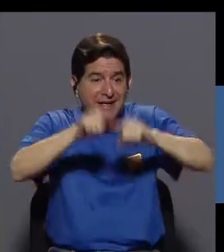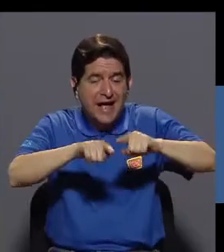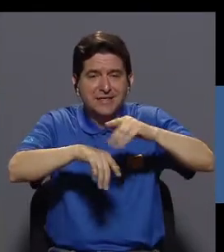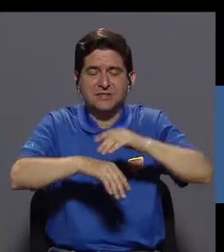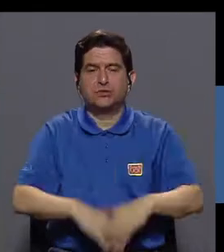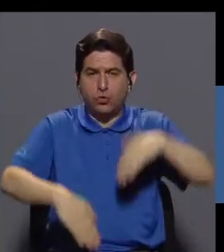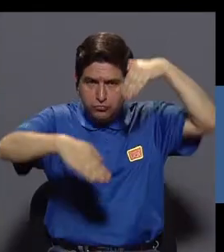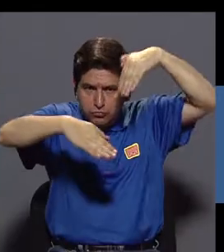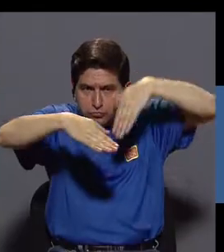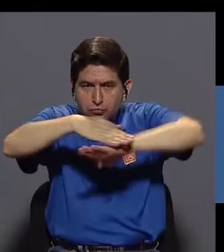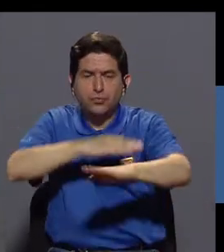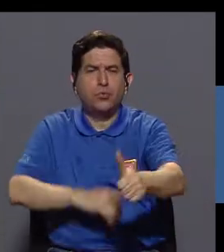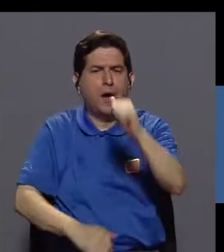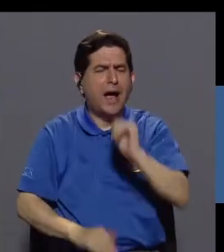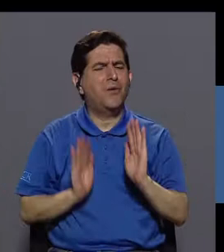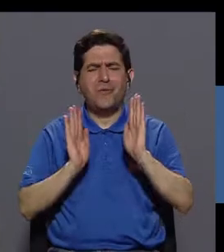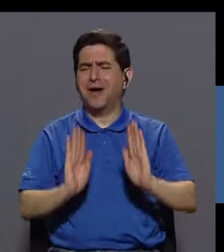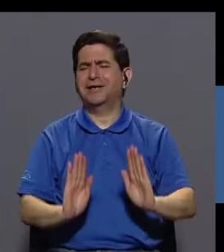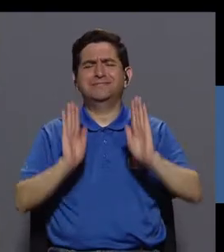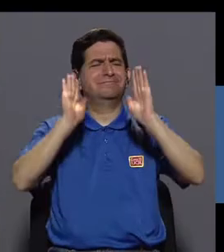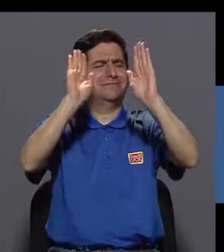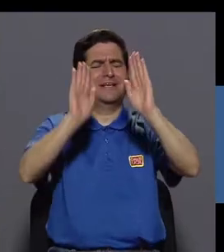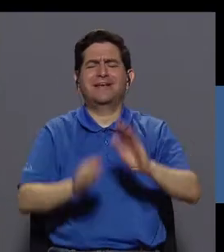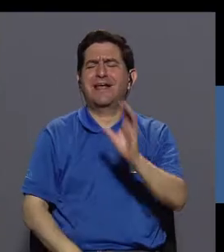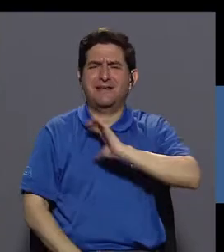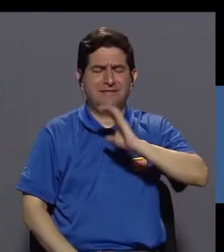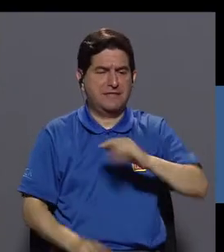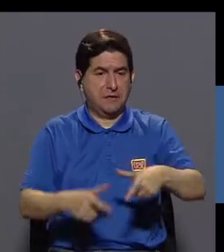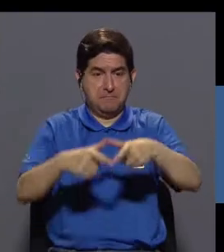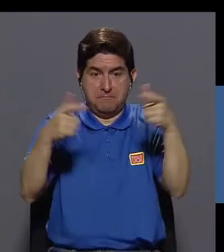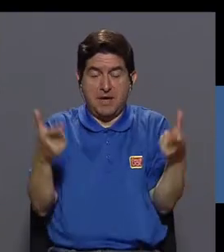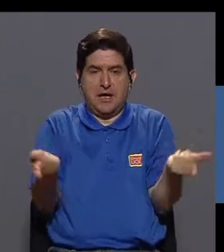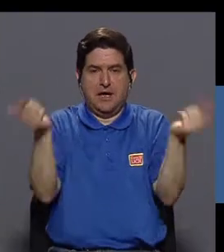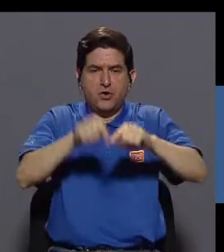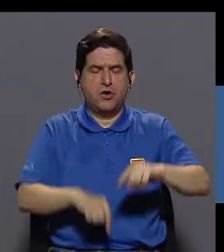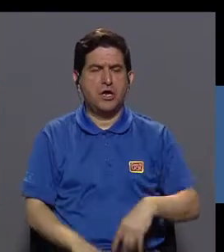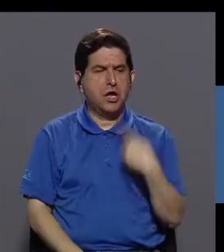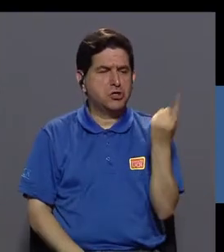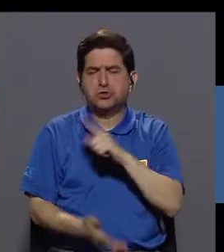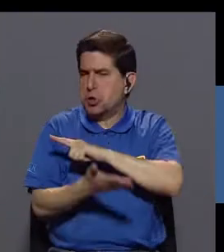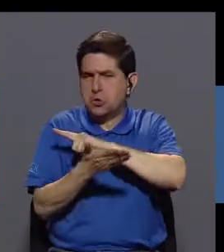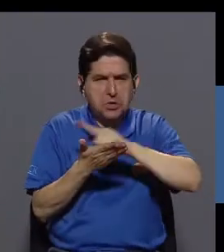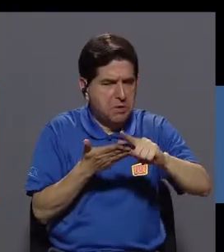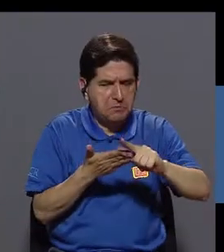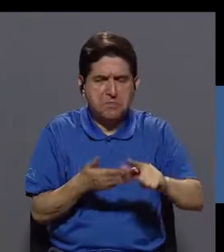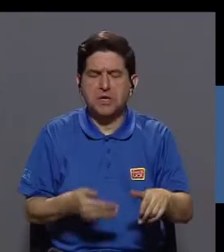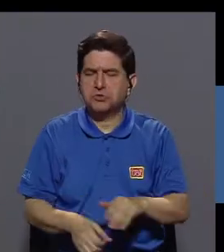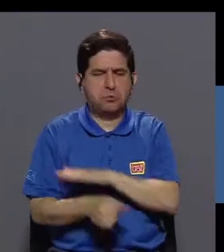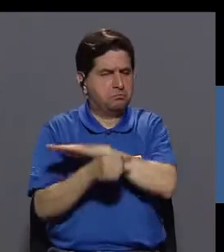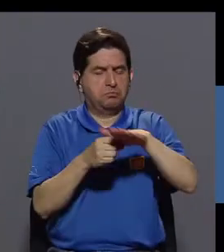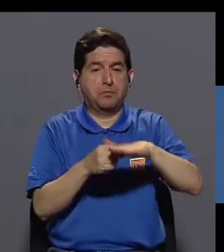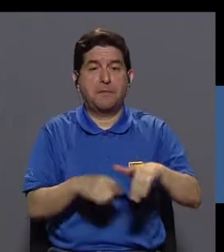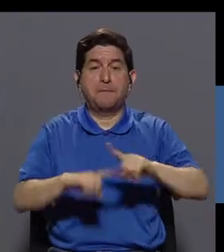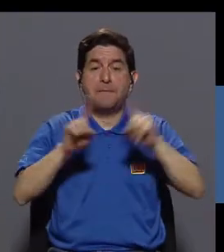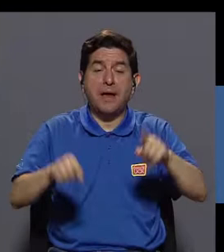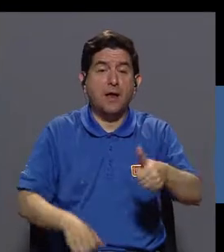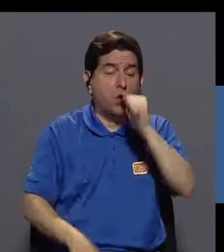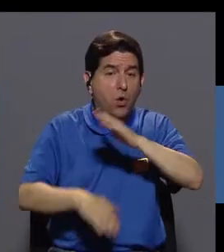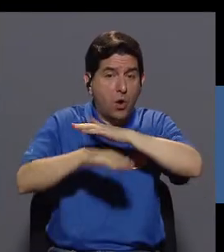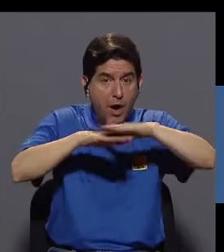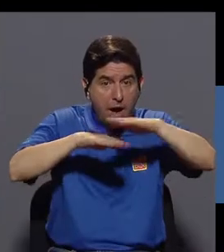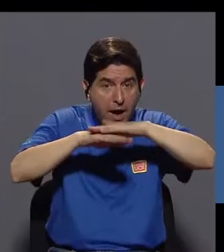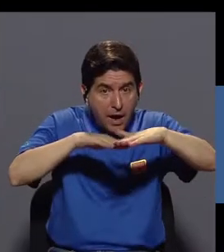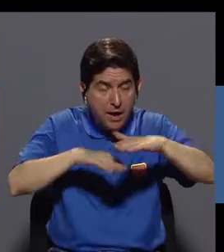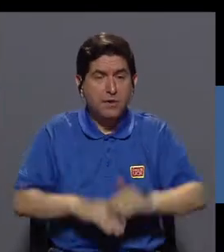fuentes subterráneas, el agua es de excelente calidad en la mayoría de los casos que con solo la desinfección basta. En el caso de las aguas superficiales, como